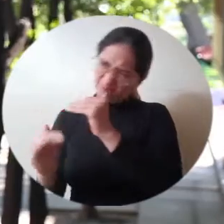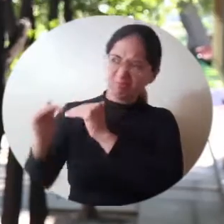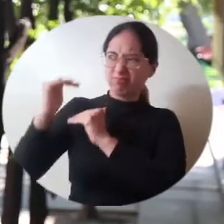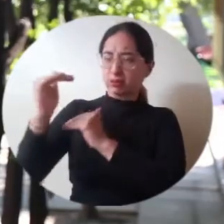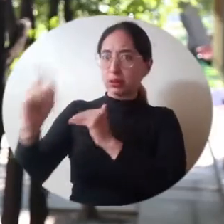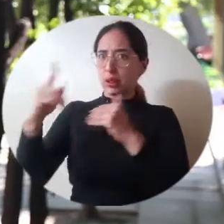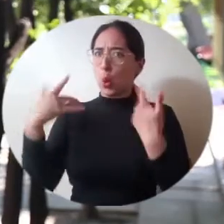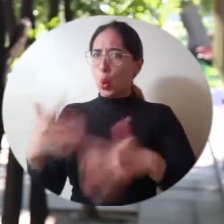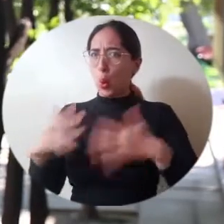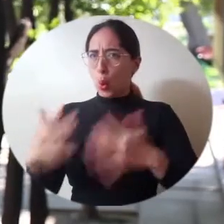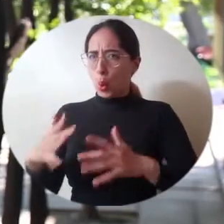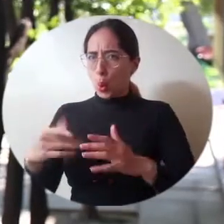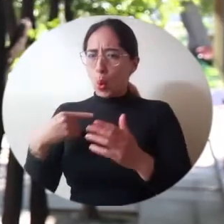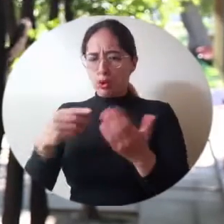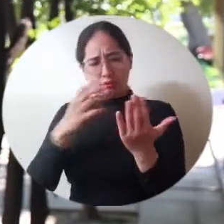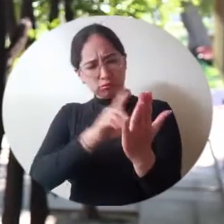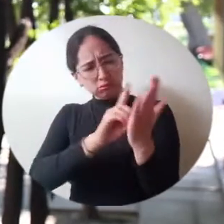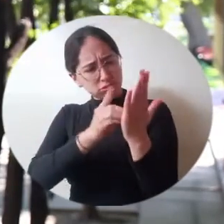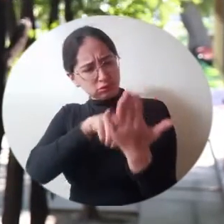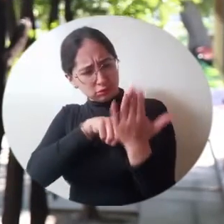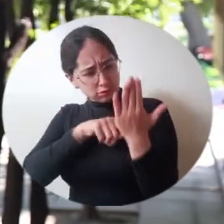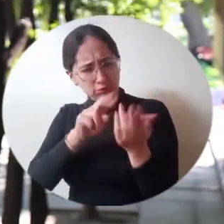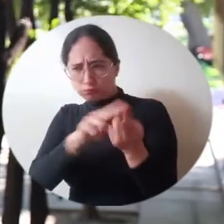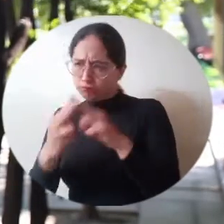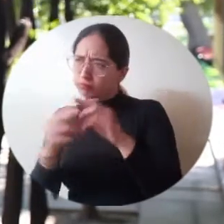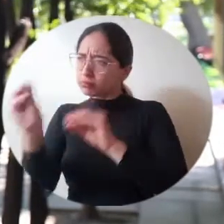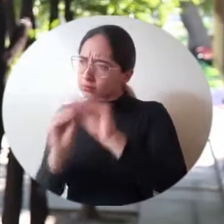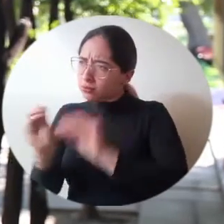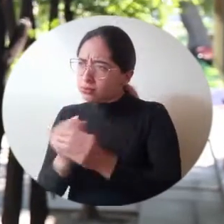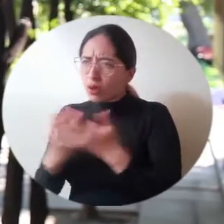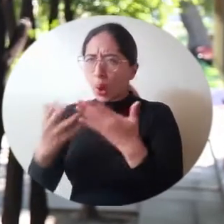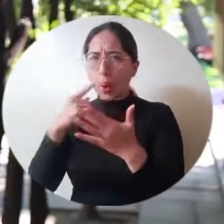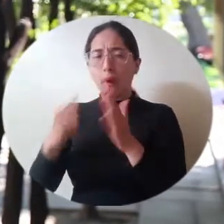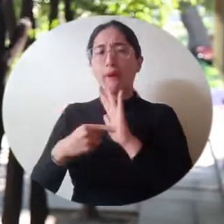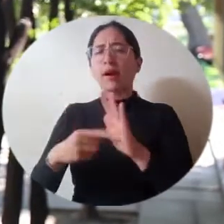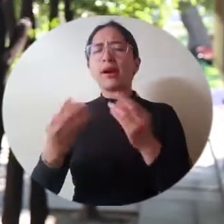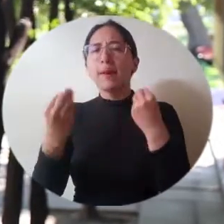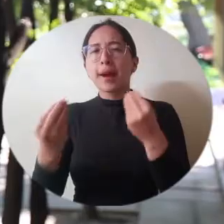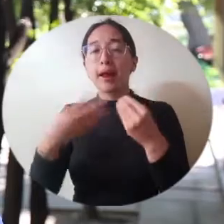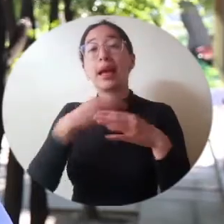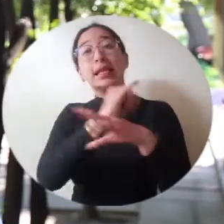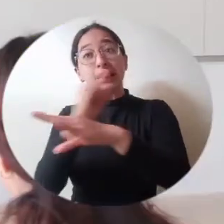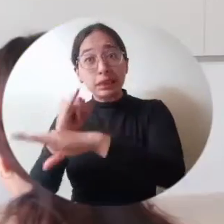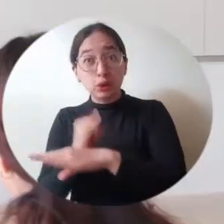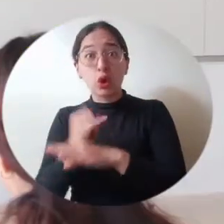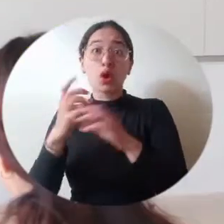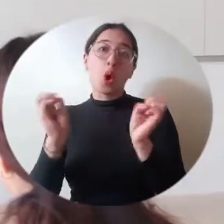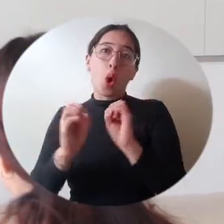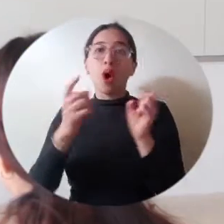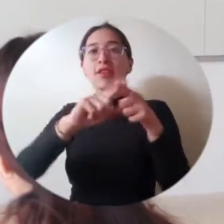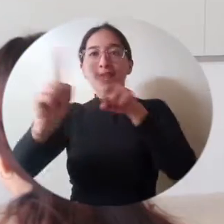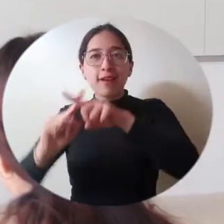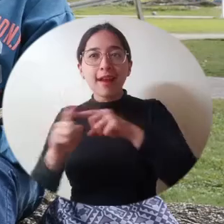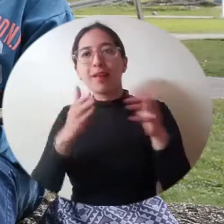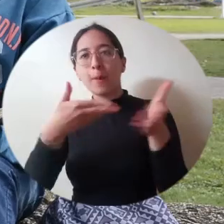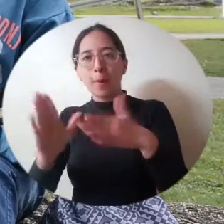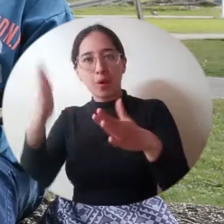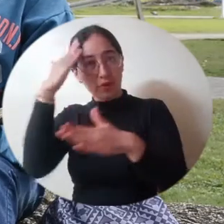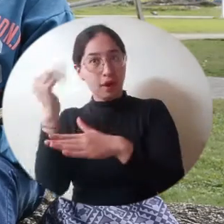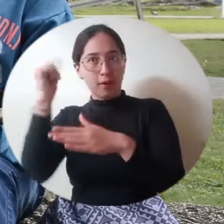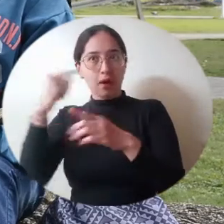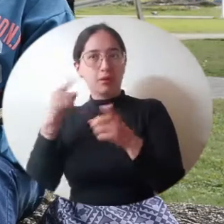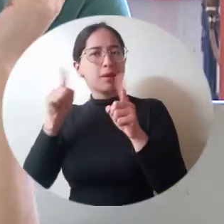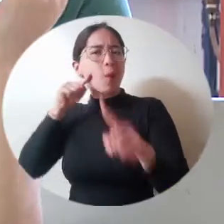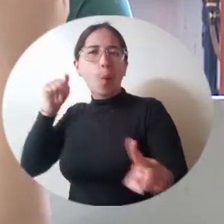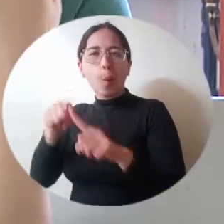indudablemente se vuelven una guía para aquellas instituciones y programas académicos que le apuesten a una acreditación